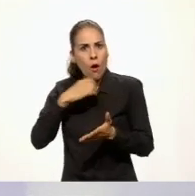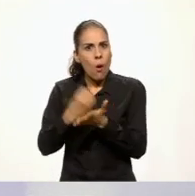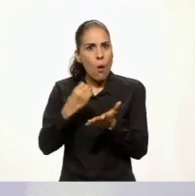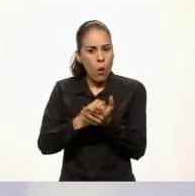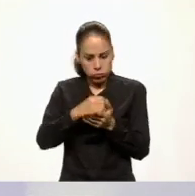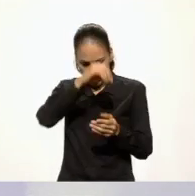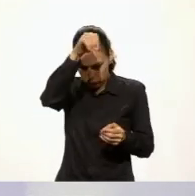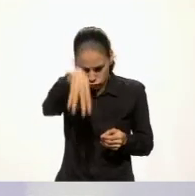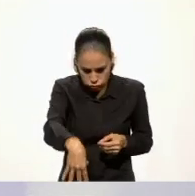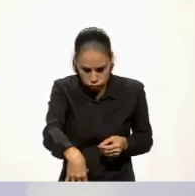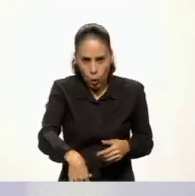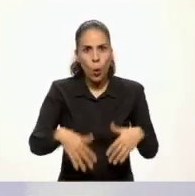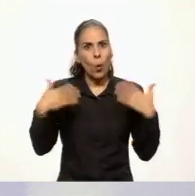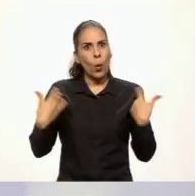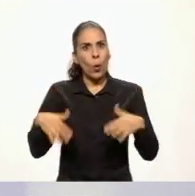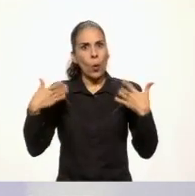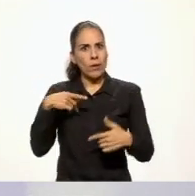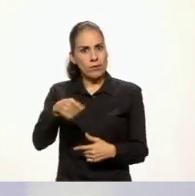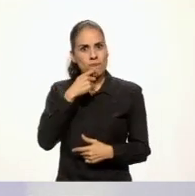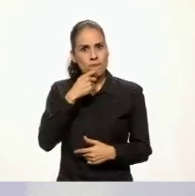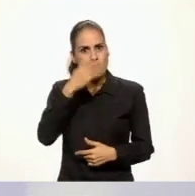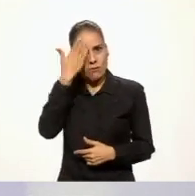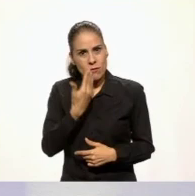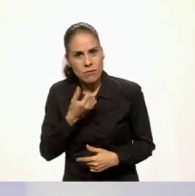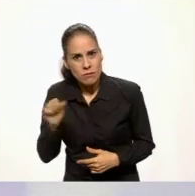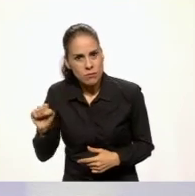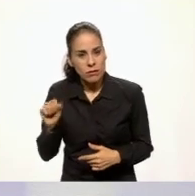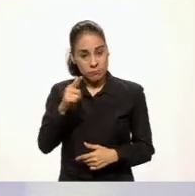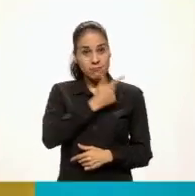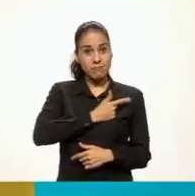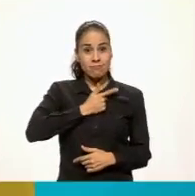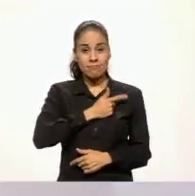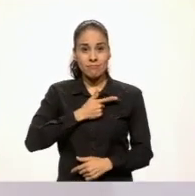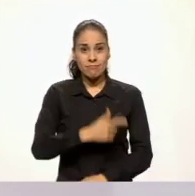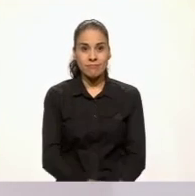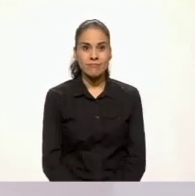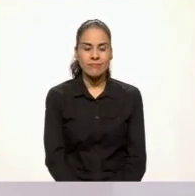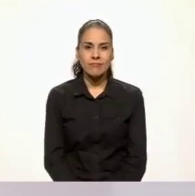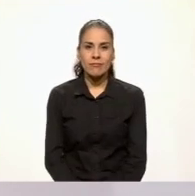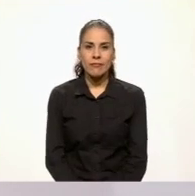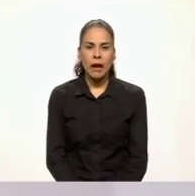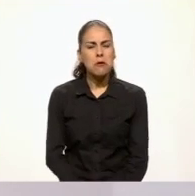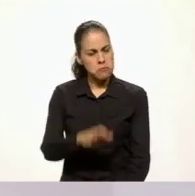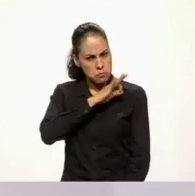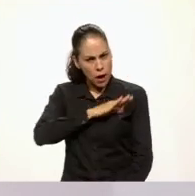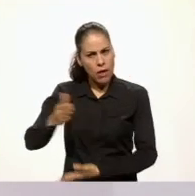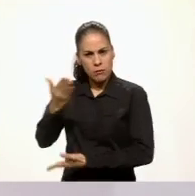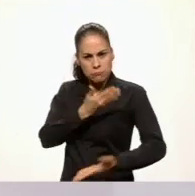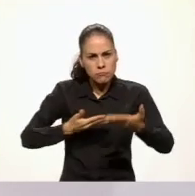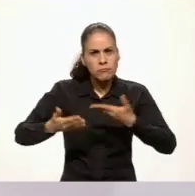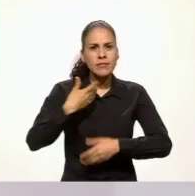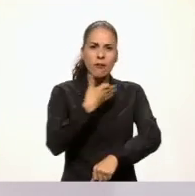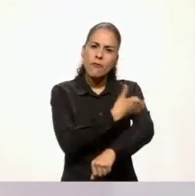¡Guau! ¡Qué niño tan prodigioso! ¿Te gustó? Comparte con tu familia tus